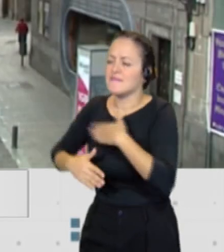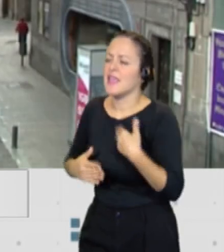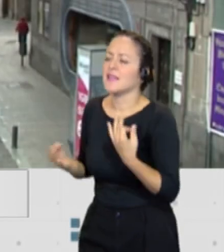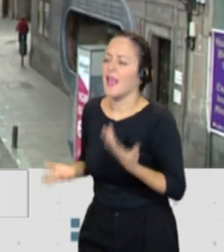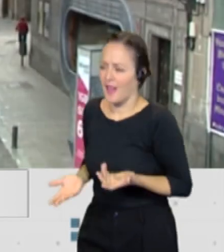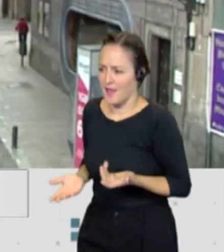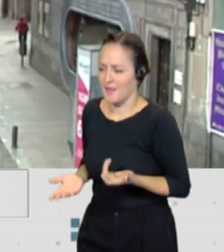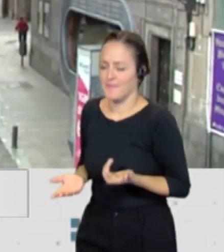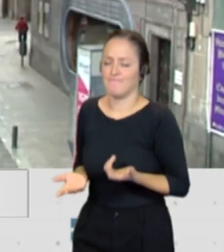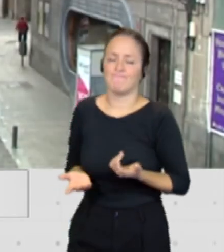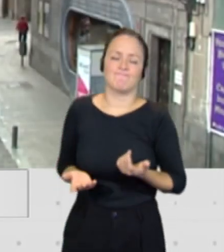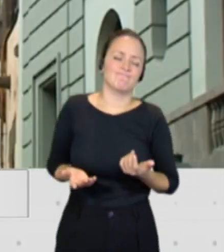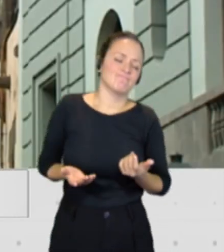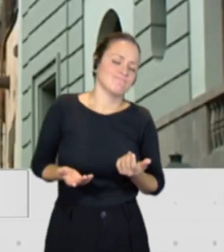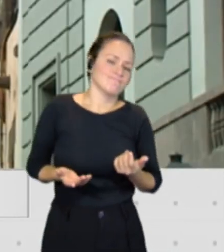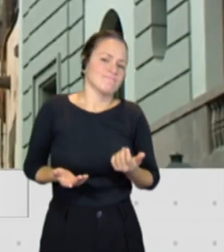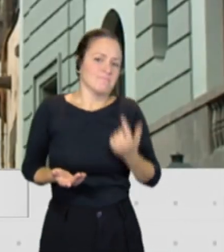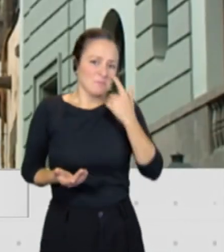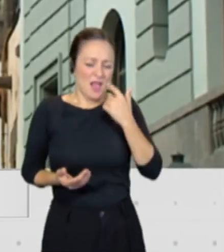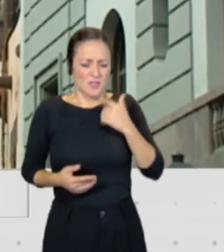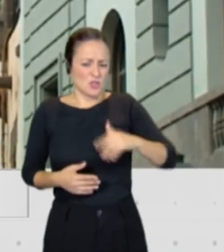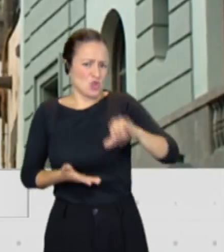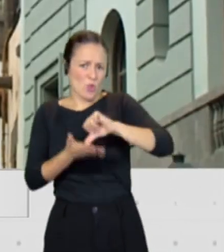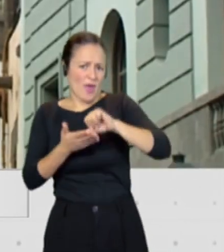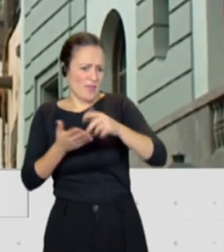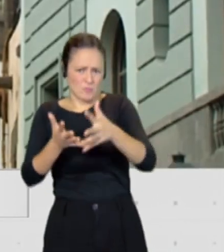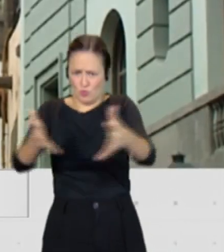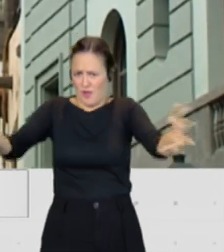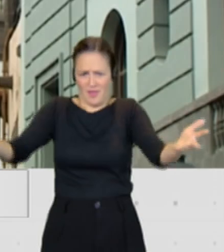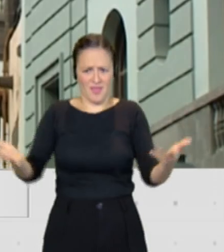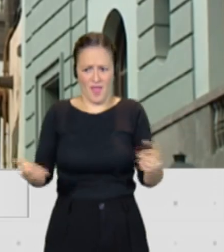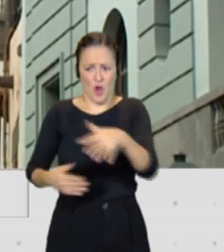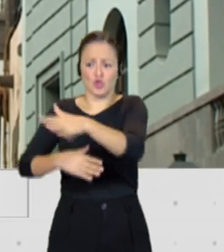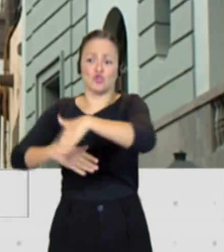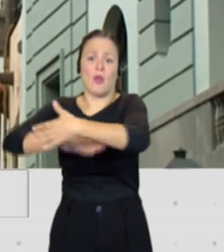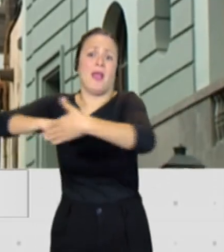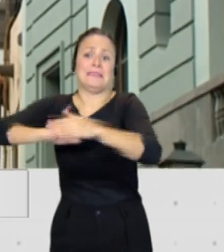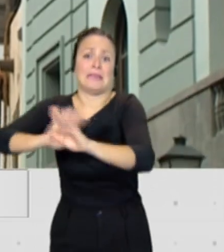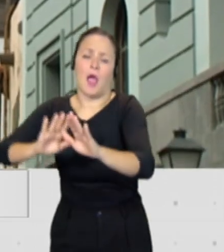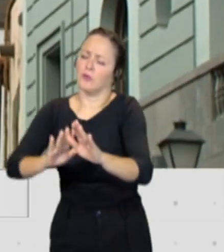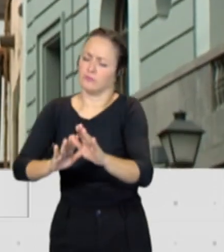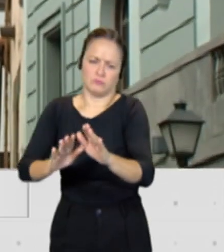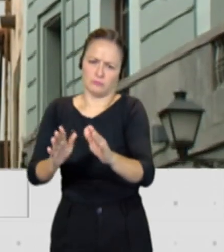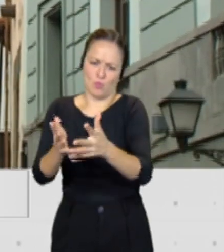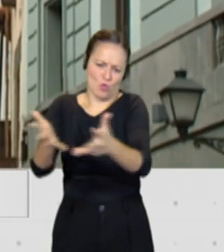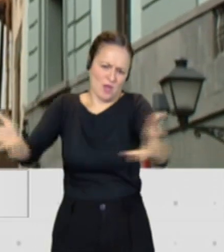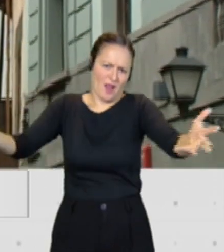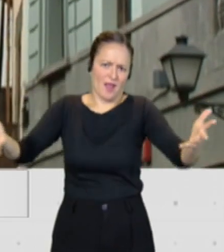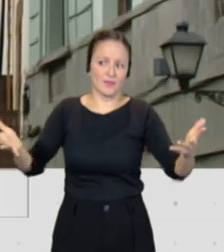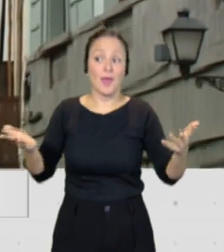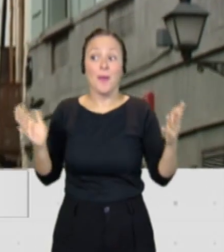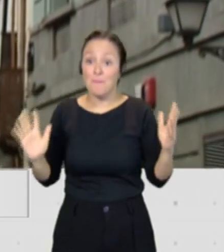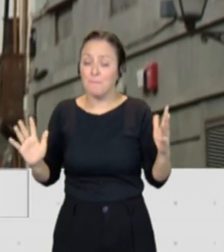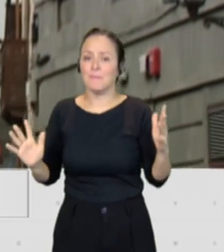Mire, yo creo que la ciudad no solamente es ese espacio, tenemos muchos otros espacios en donde lo que claramente hay un reflejo es cómo vamos ganando